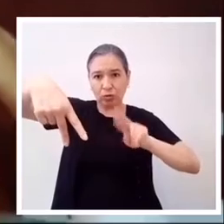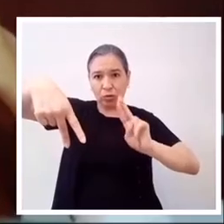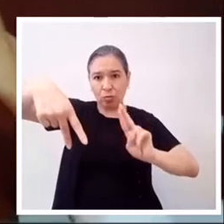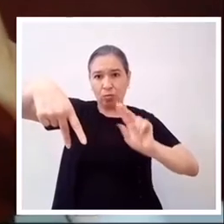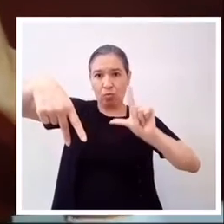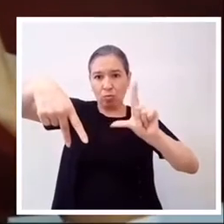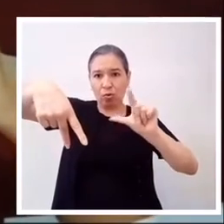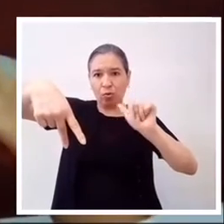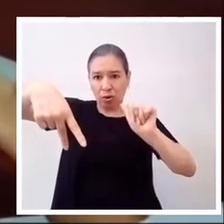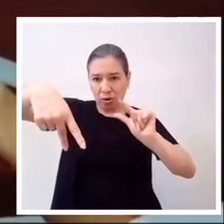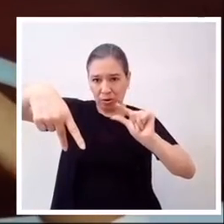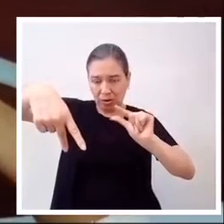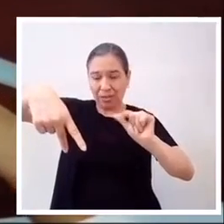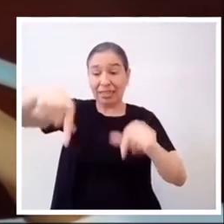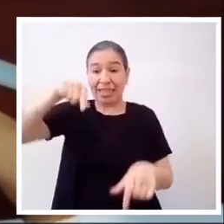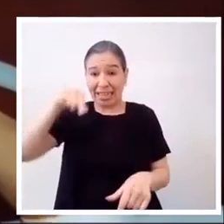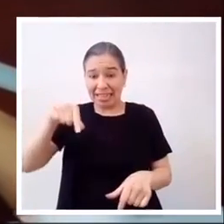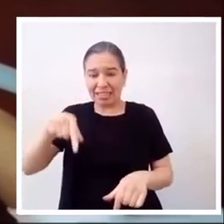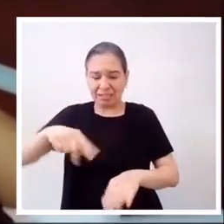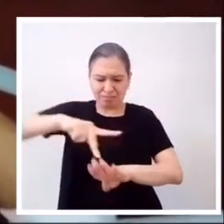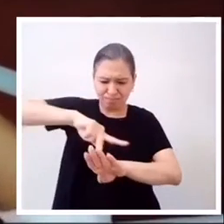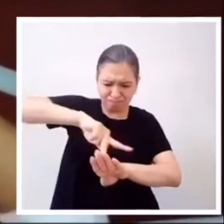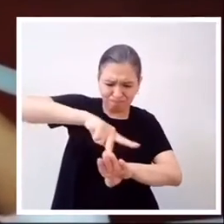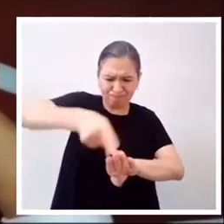4 círculos rojos.